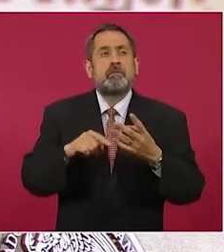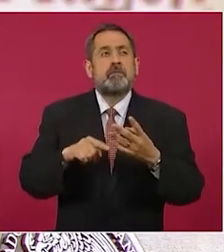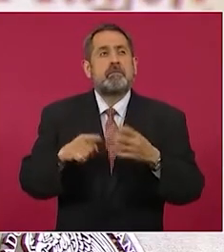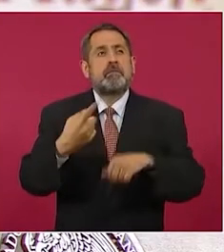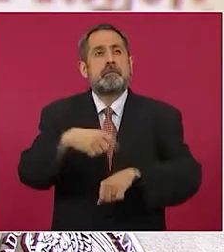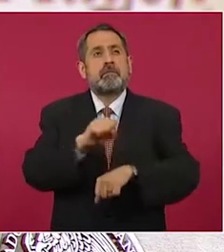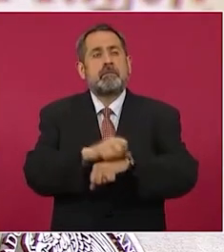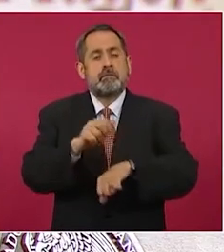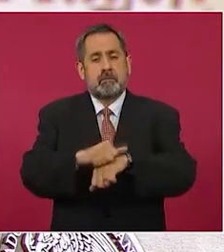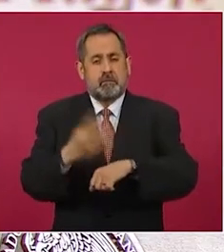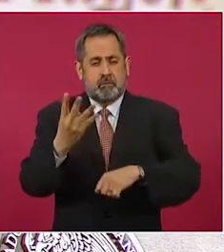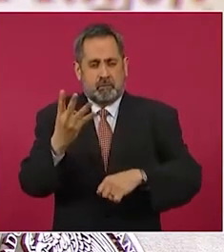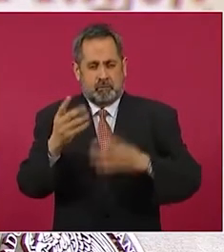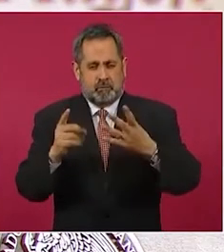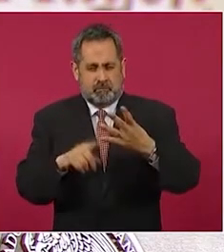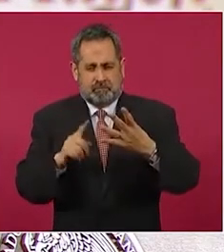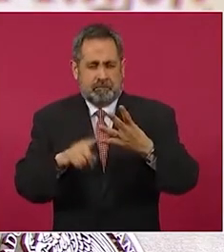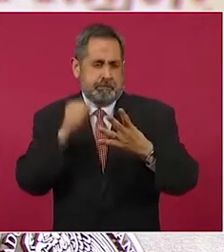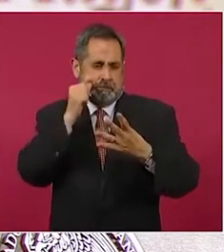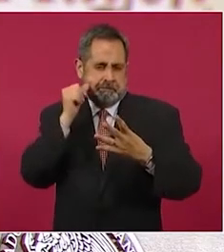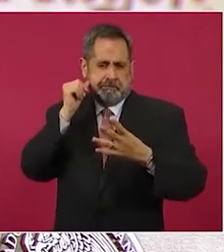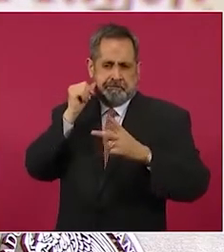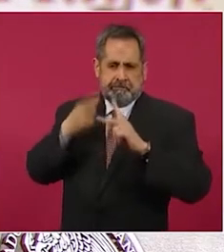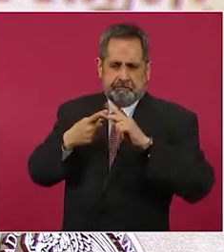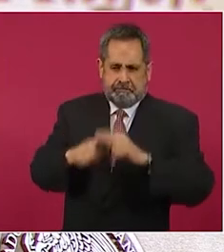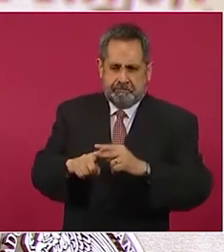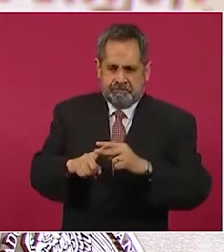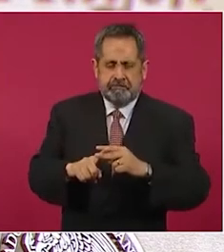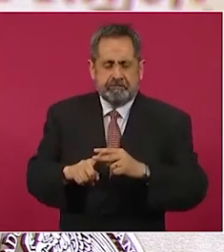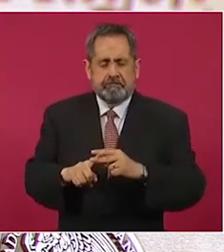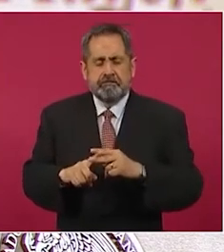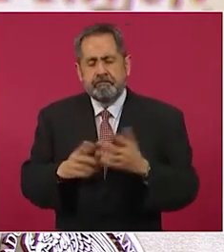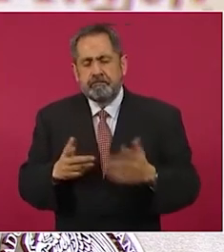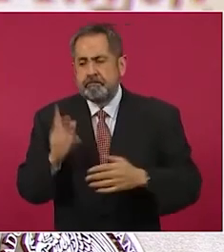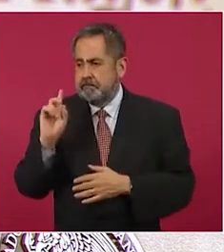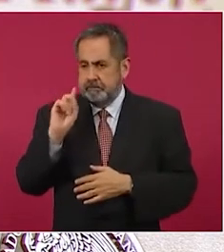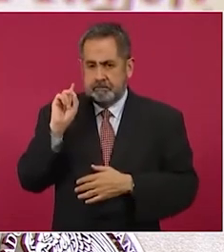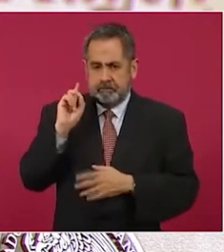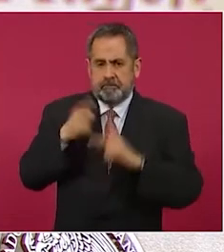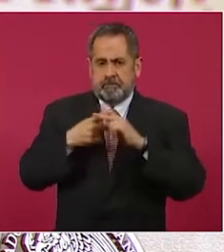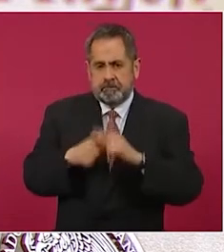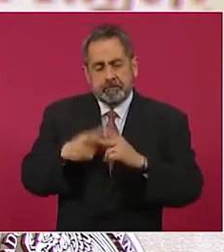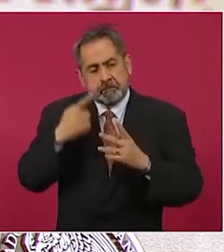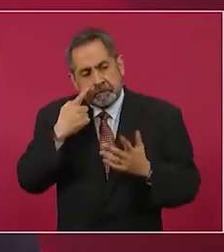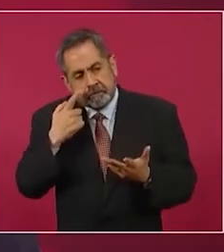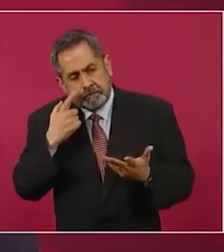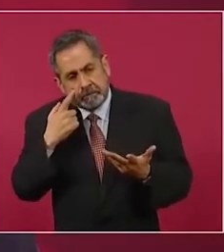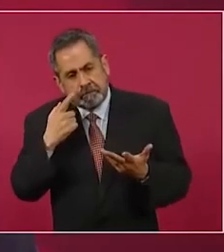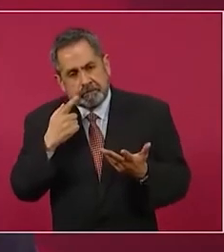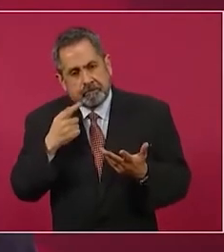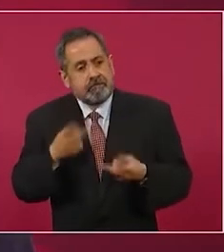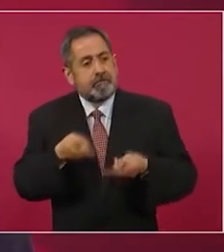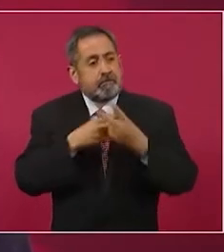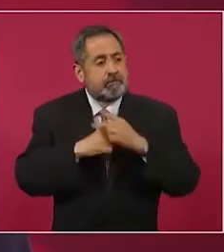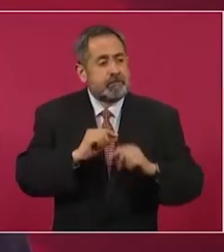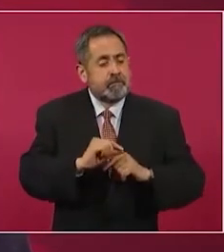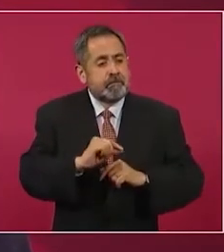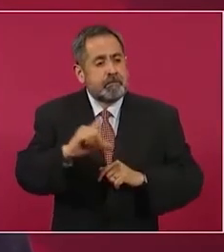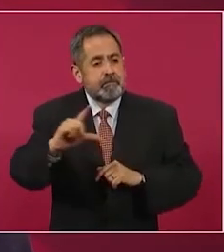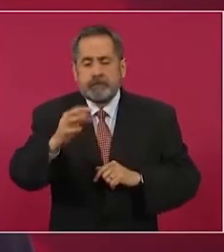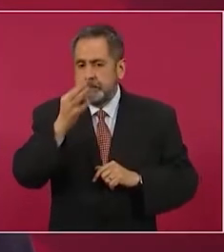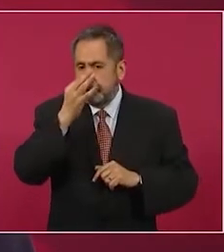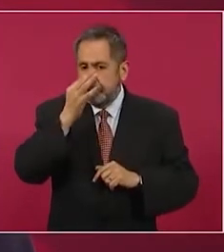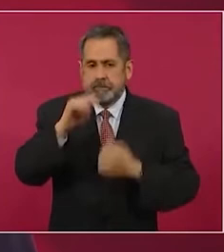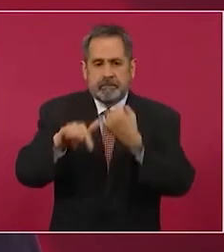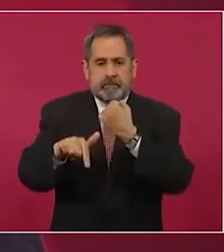4, que es la que abre desde hace un par de días, este domingo, vemos un incremento de tan solo 12%,